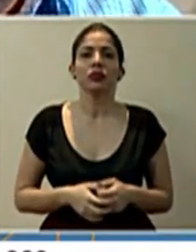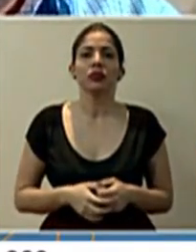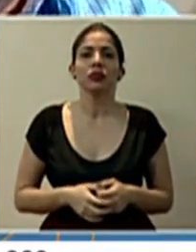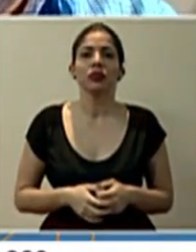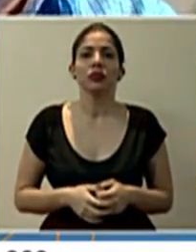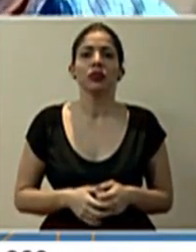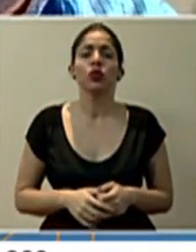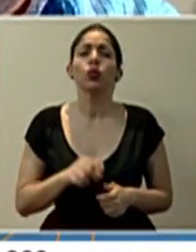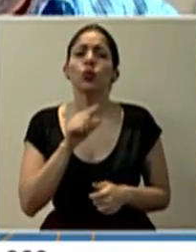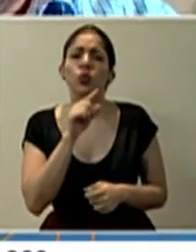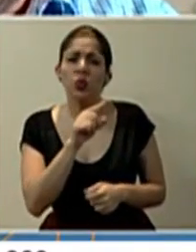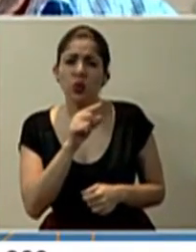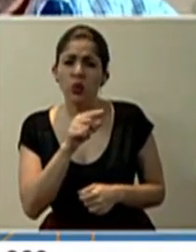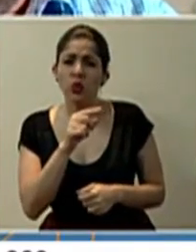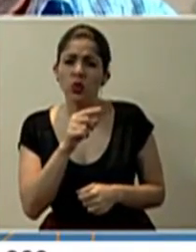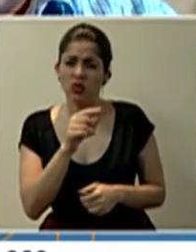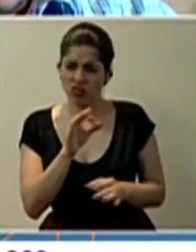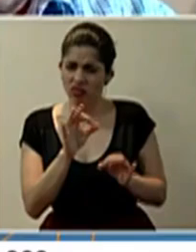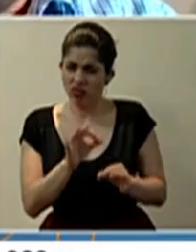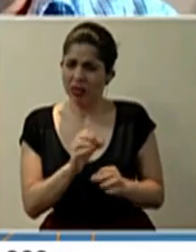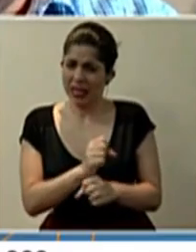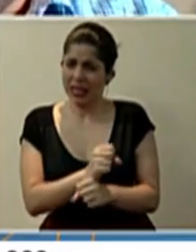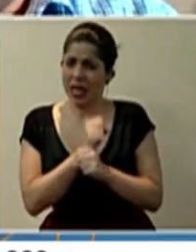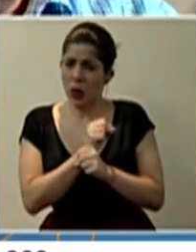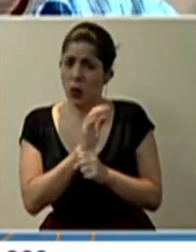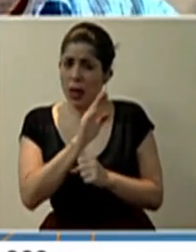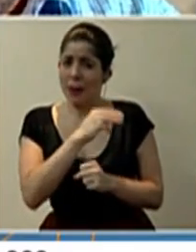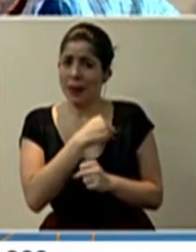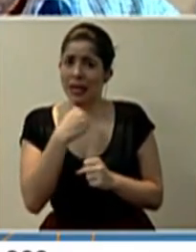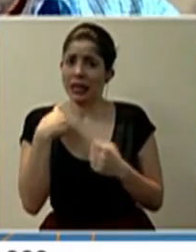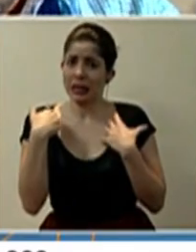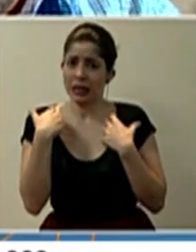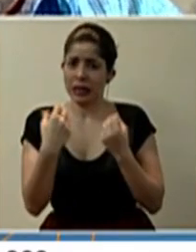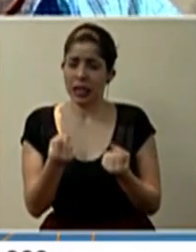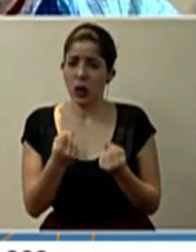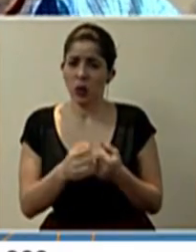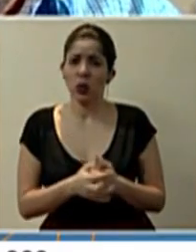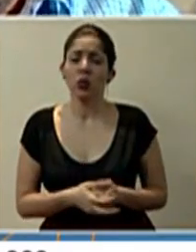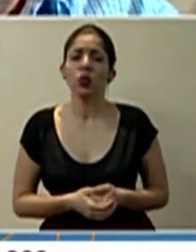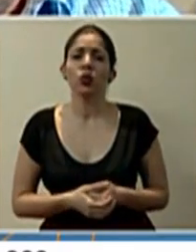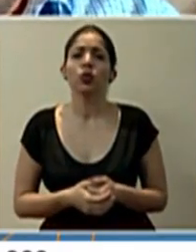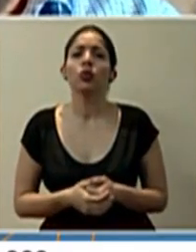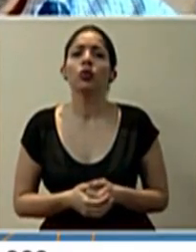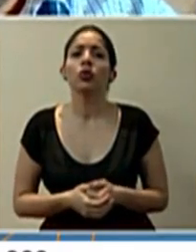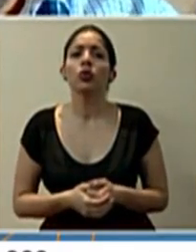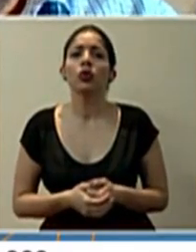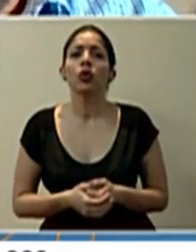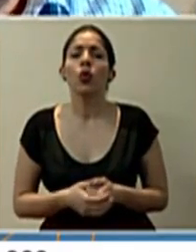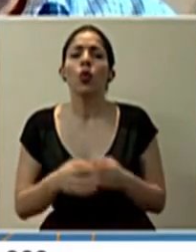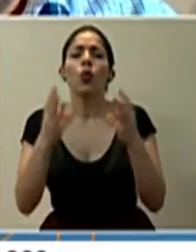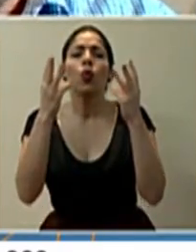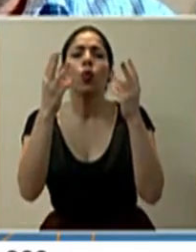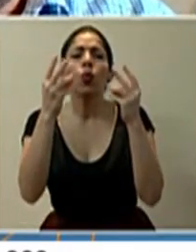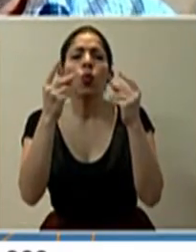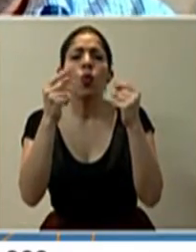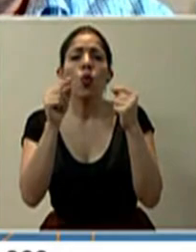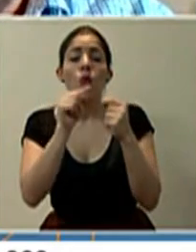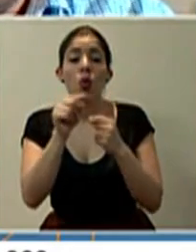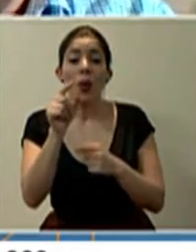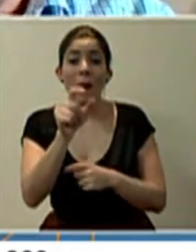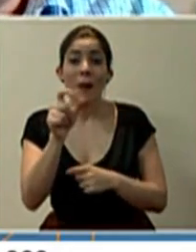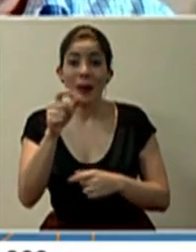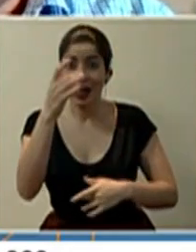¿Ustedes tienen la certeza desde el Ministerio de Salud de cuántos de esos casos